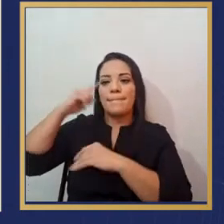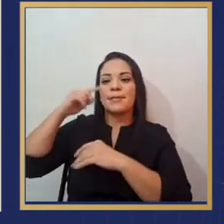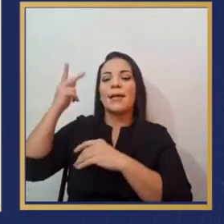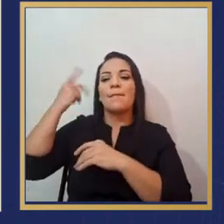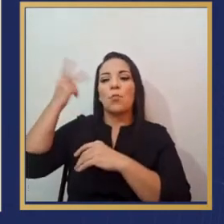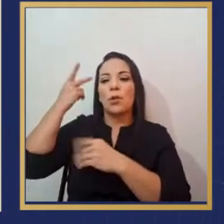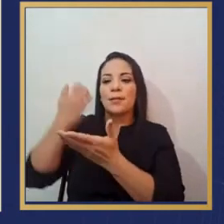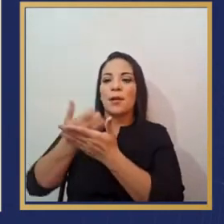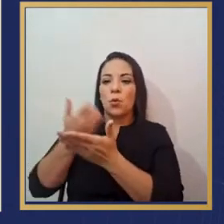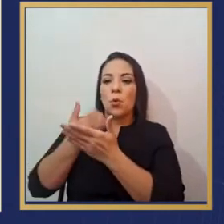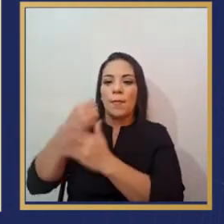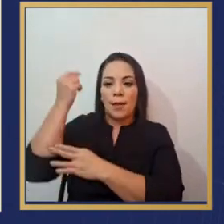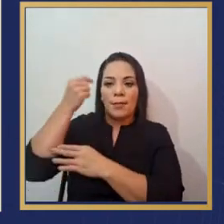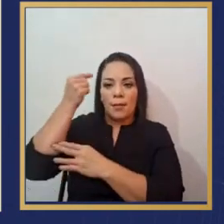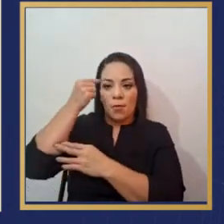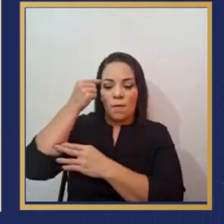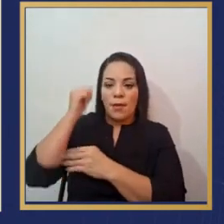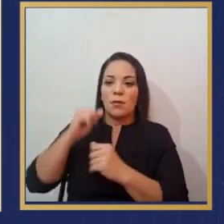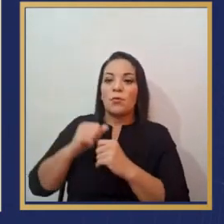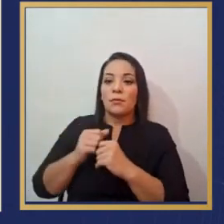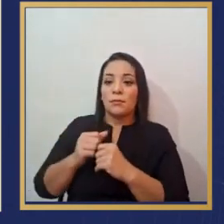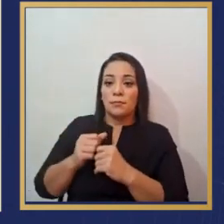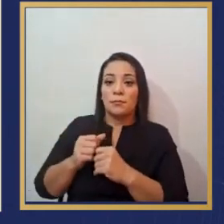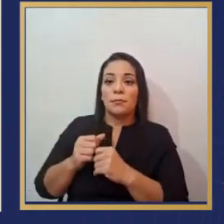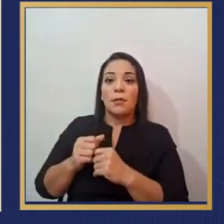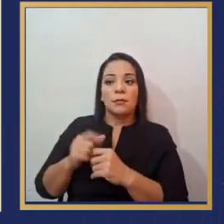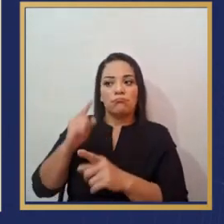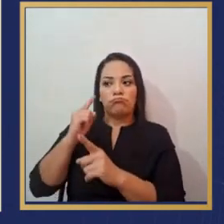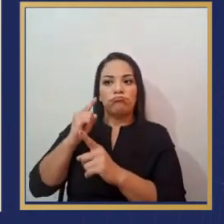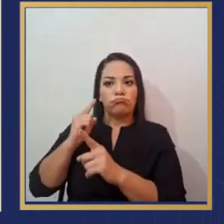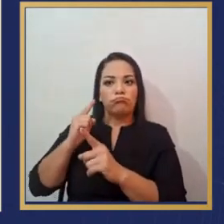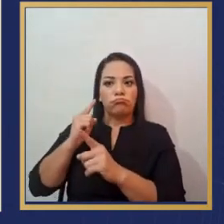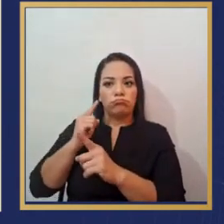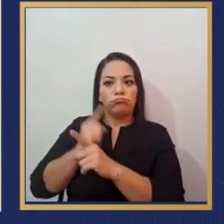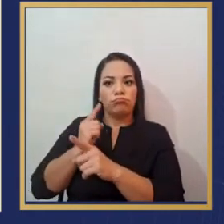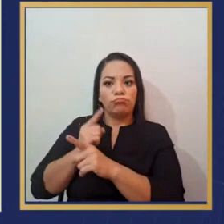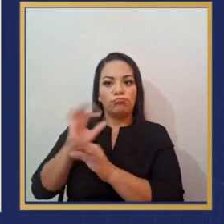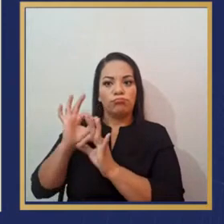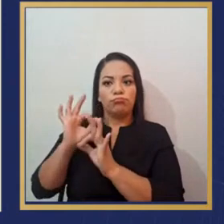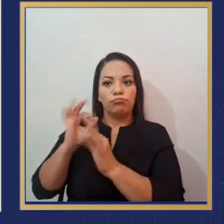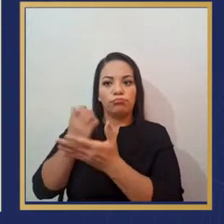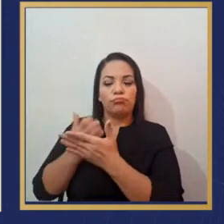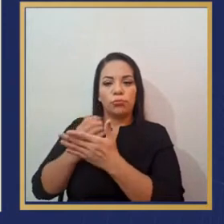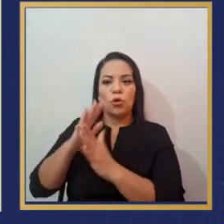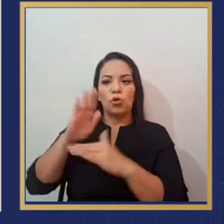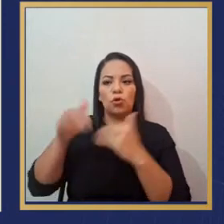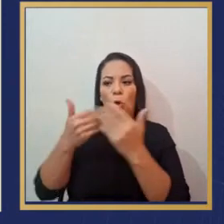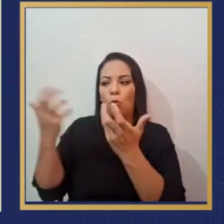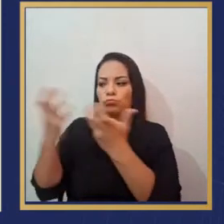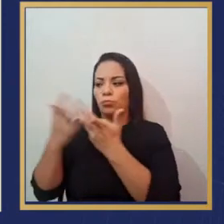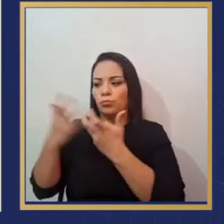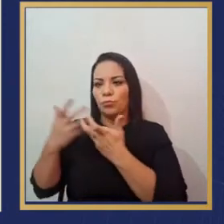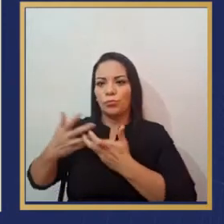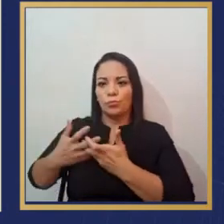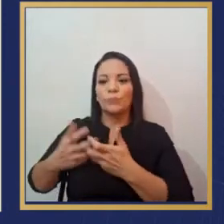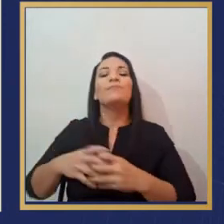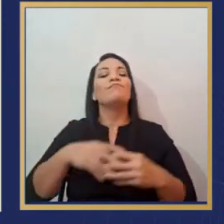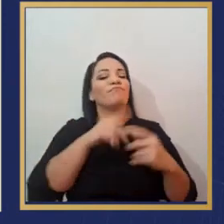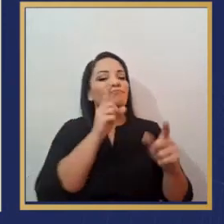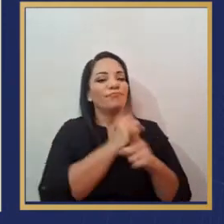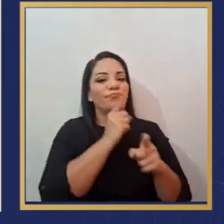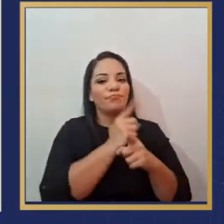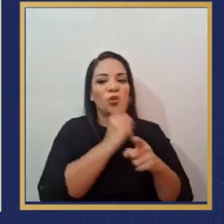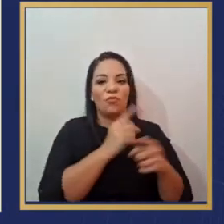económica del gobierno es altamente acertada, la apoyen. Así es. calza. Todo calza. Y finalmente,